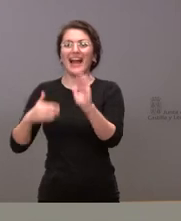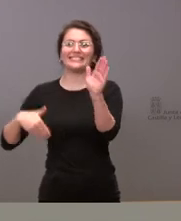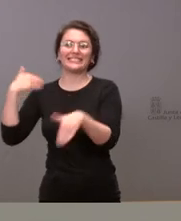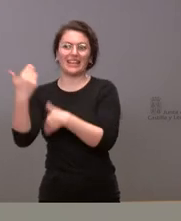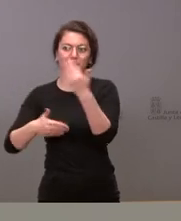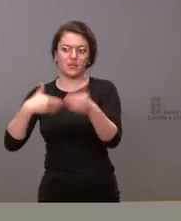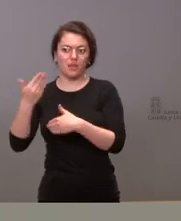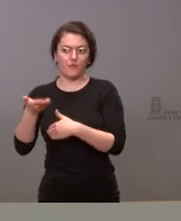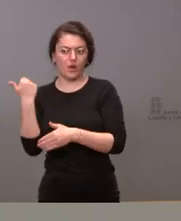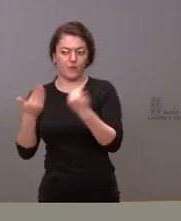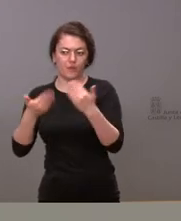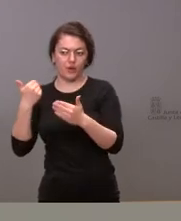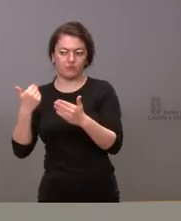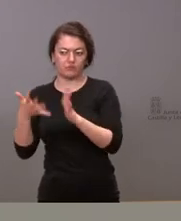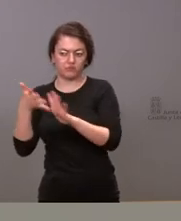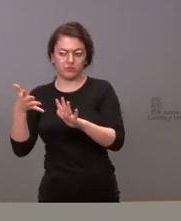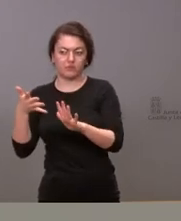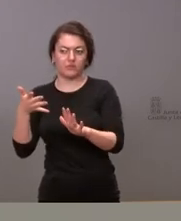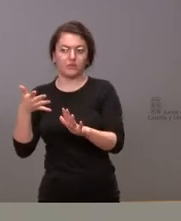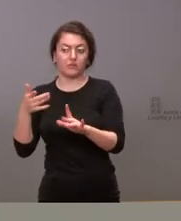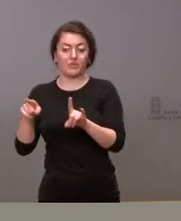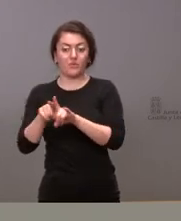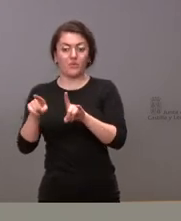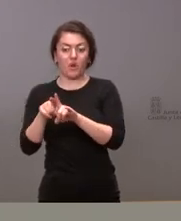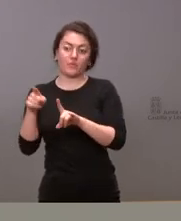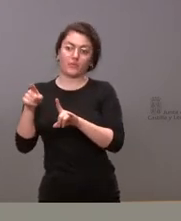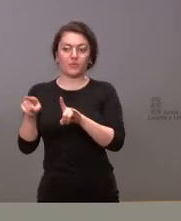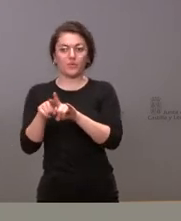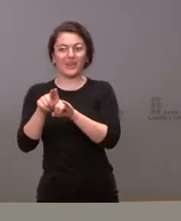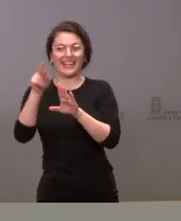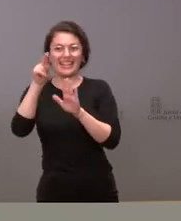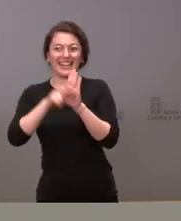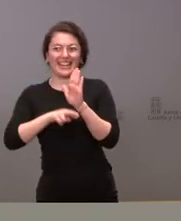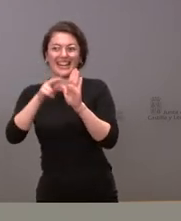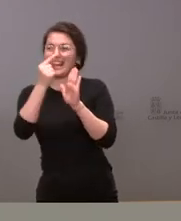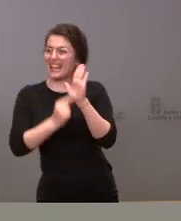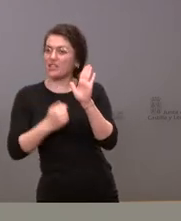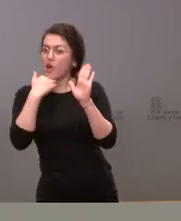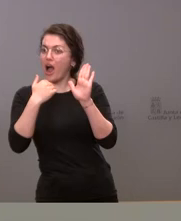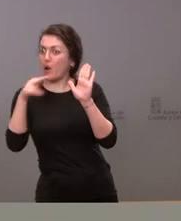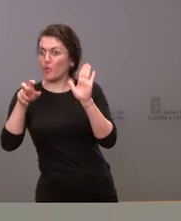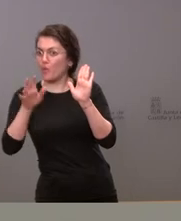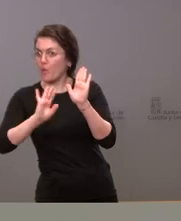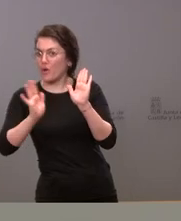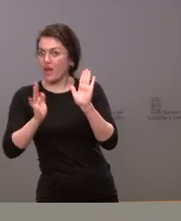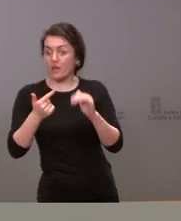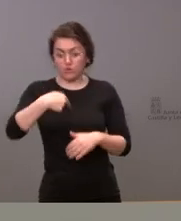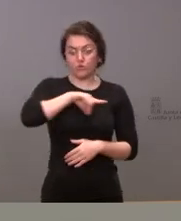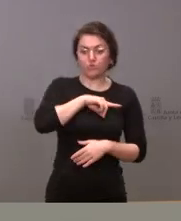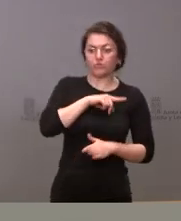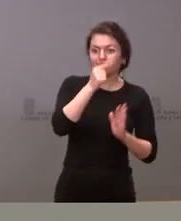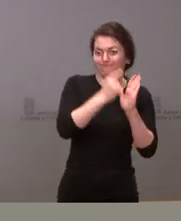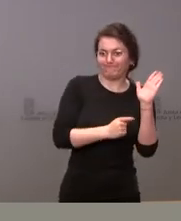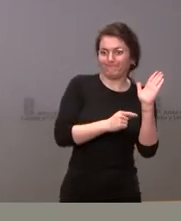ordenar el sector sino no crear ningún requisito en torno al mismo nosotros sí los tenemos hoy en día en vigor y se está